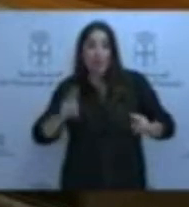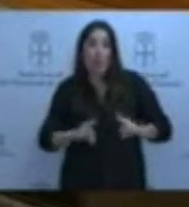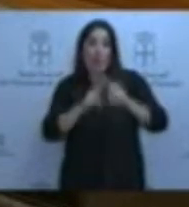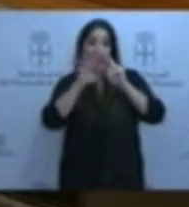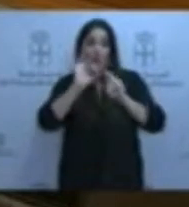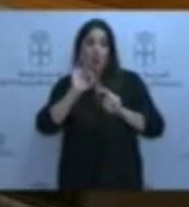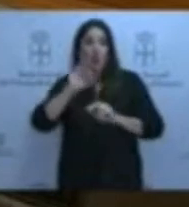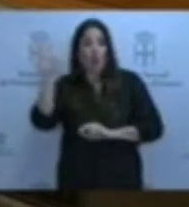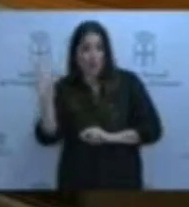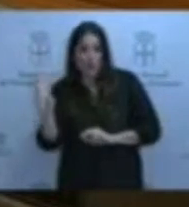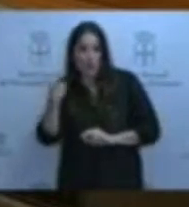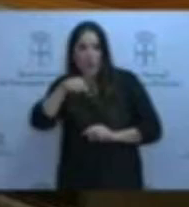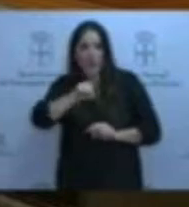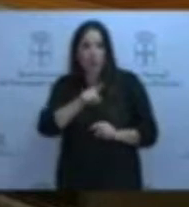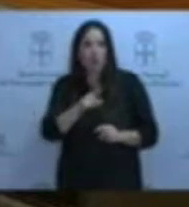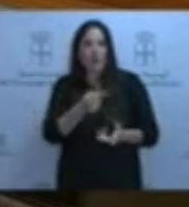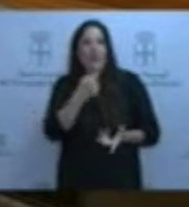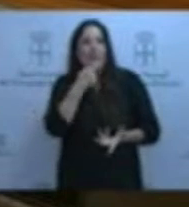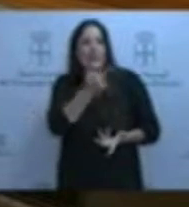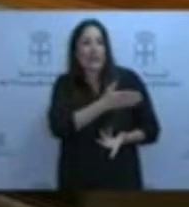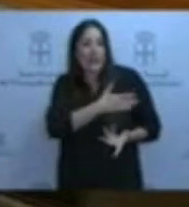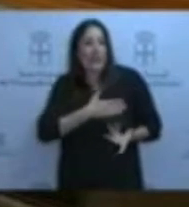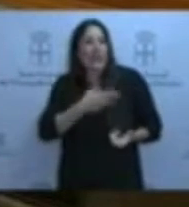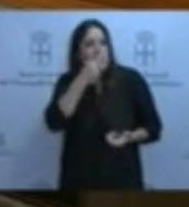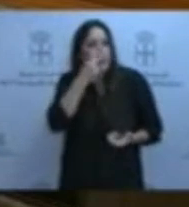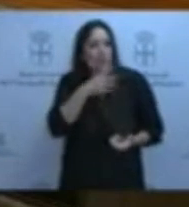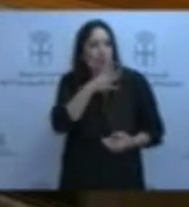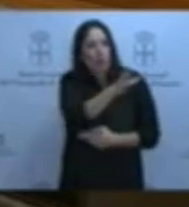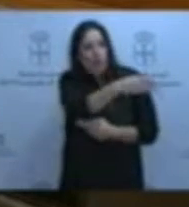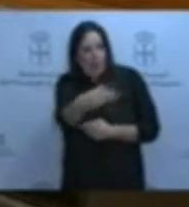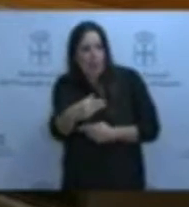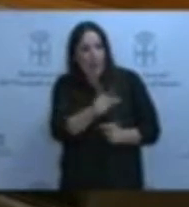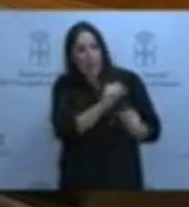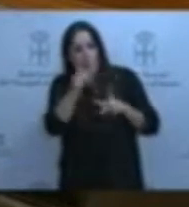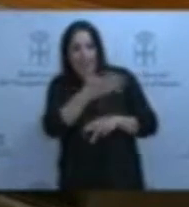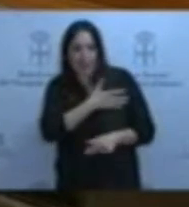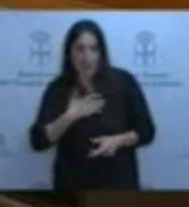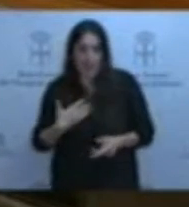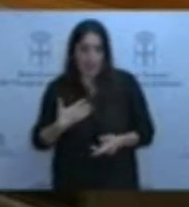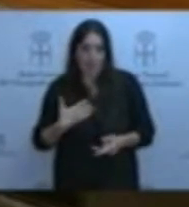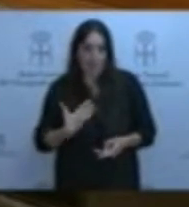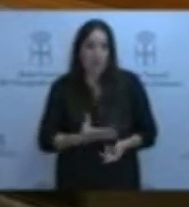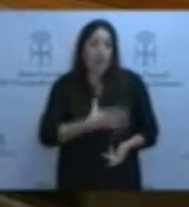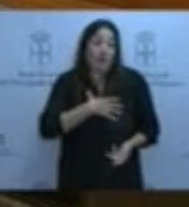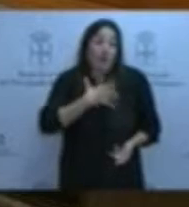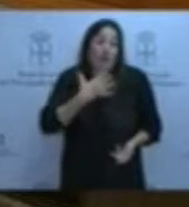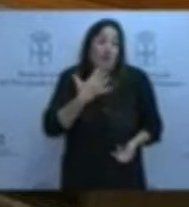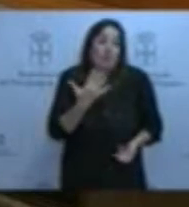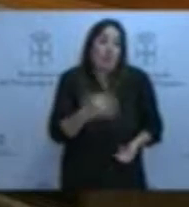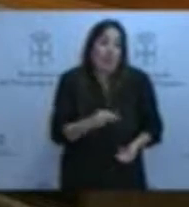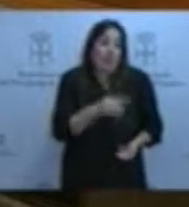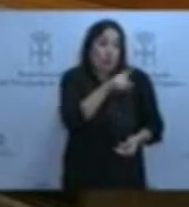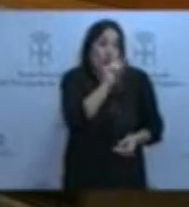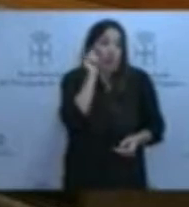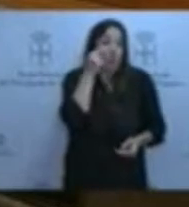aprestaban sin mostrar el interés en captar esta muestra. Igual nunca llera en la cuenta,